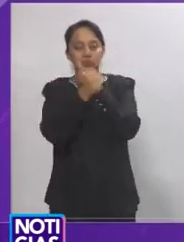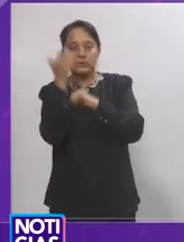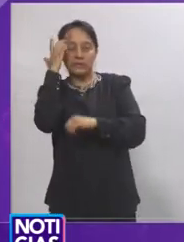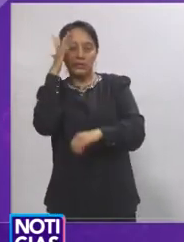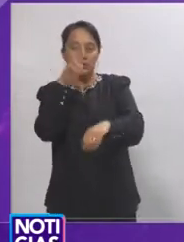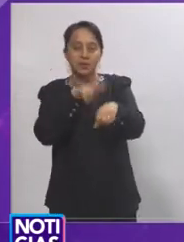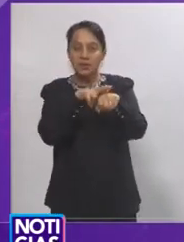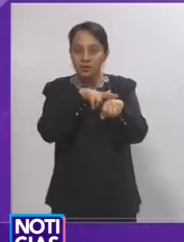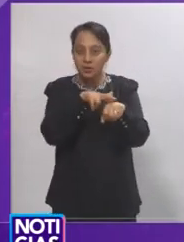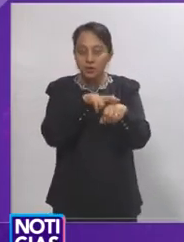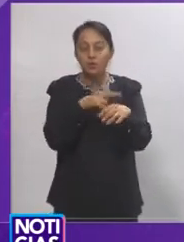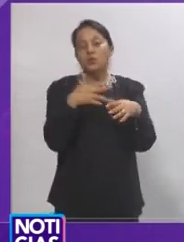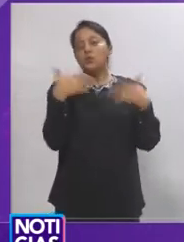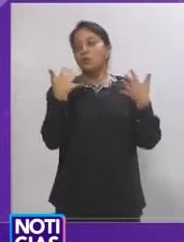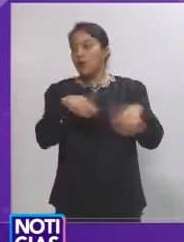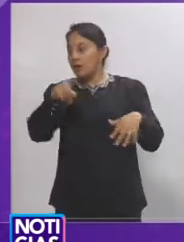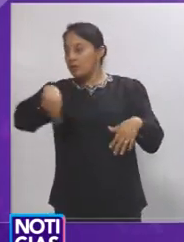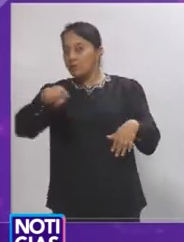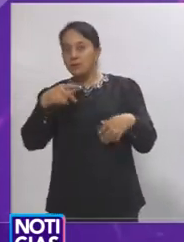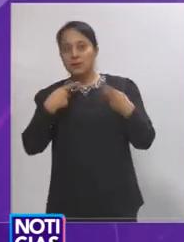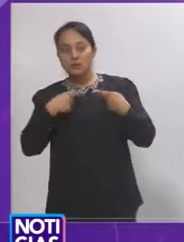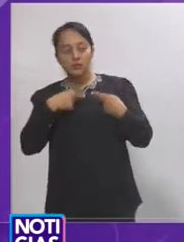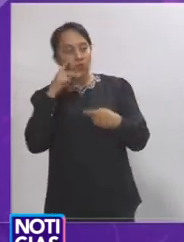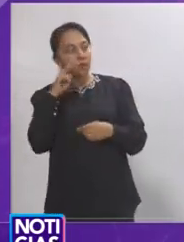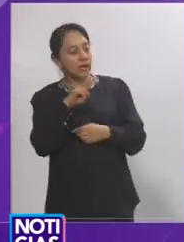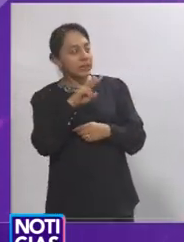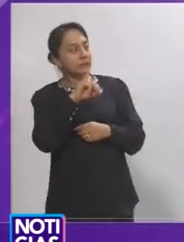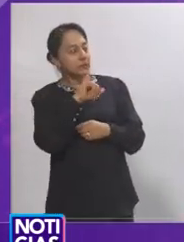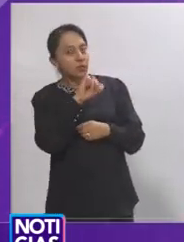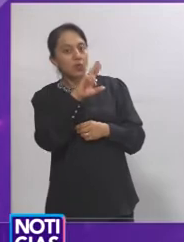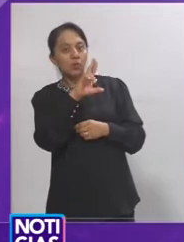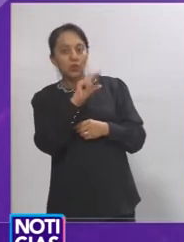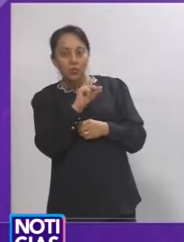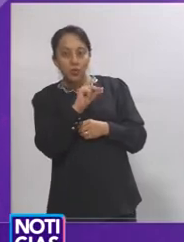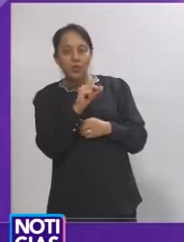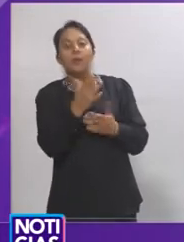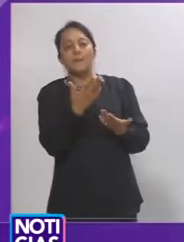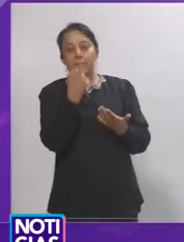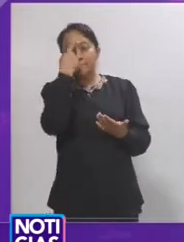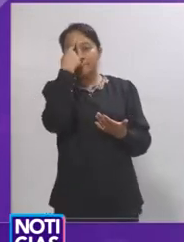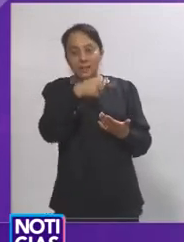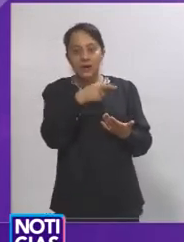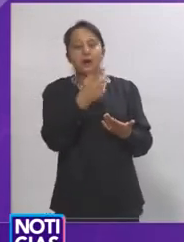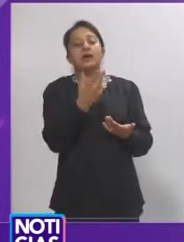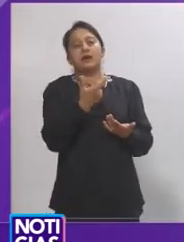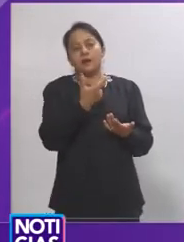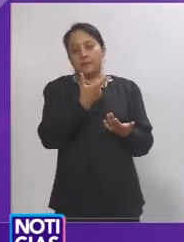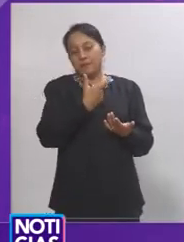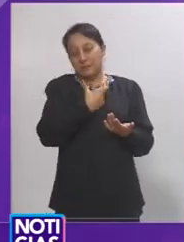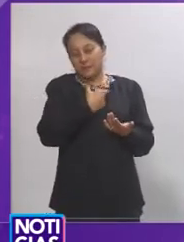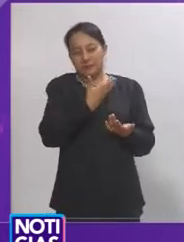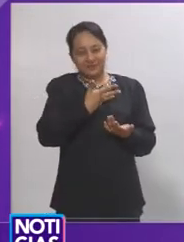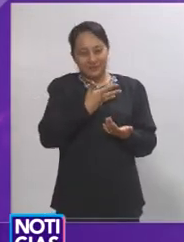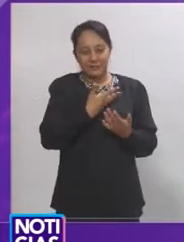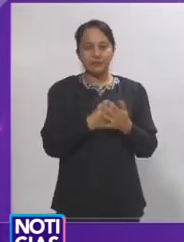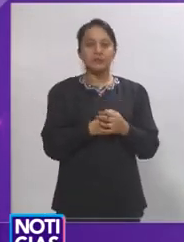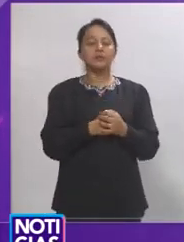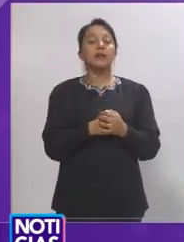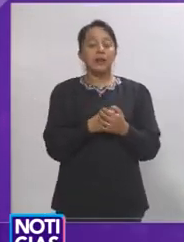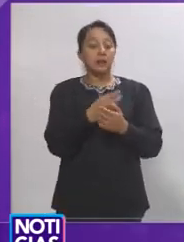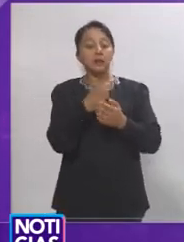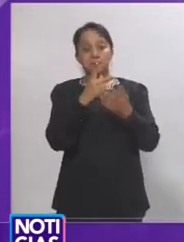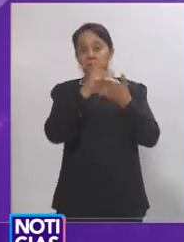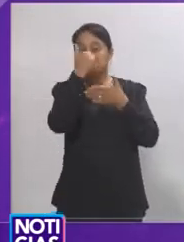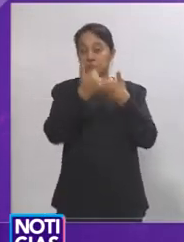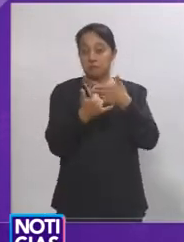cuando vean la transformación de Santa Rosa, que sea la sociedad la que diga si tiene o no los tamaños para ir por cualquier premio. Ya lo van a ver, el proyecto es muy